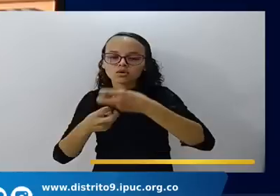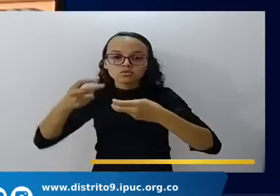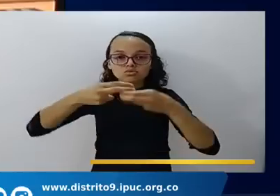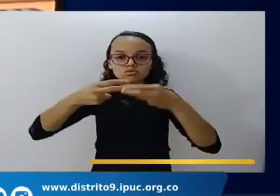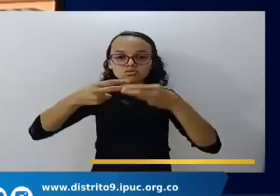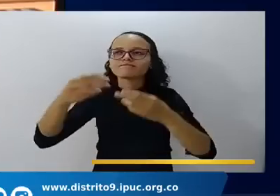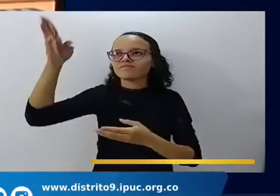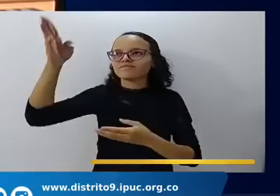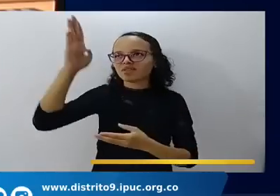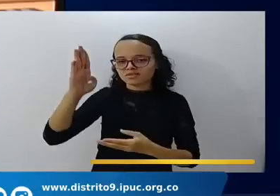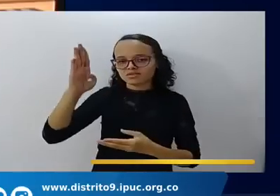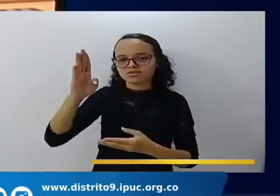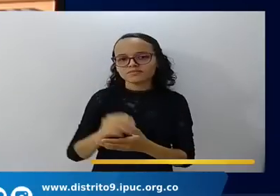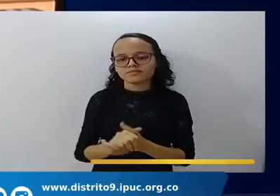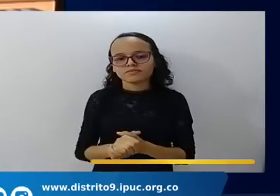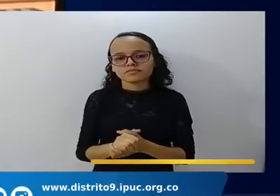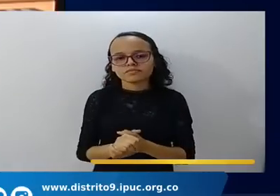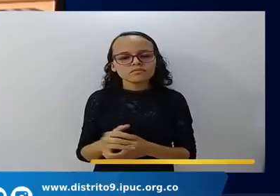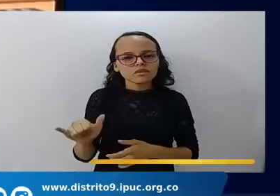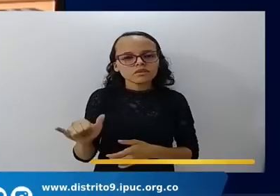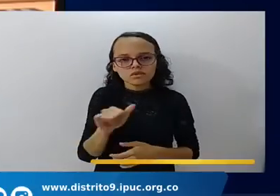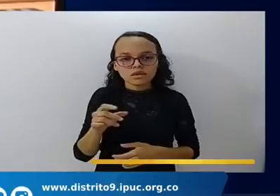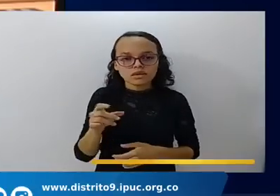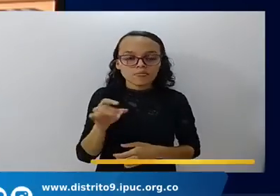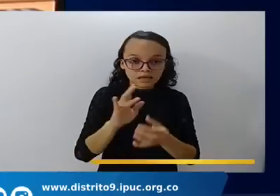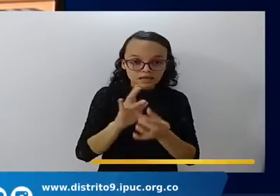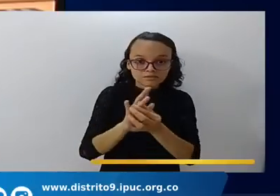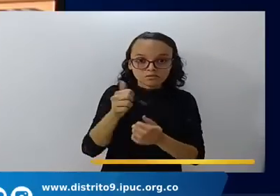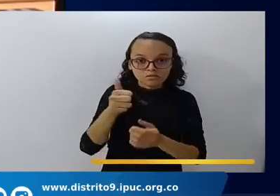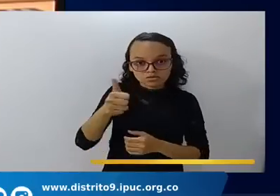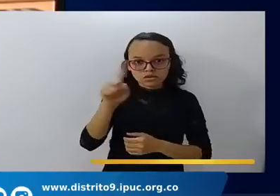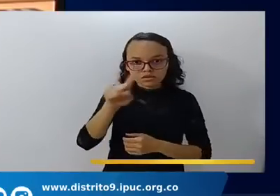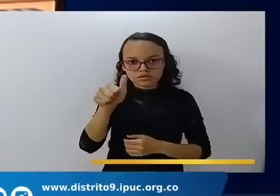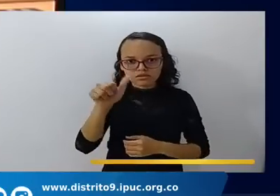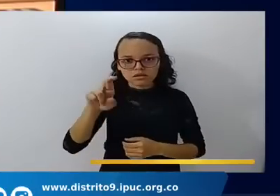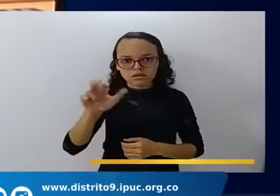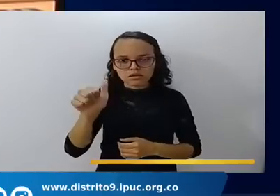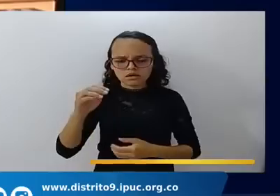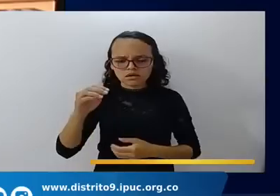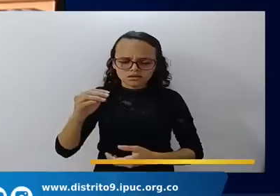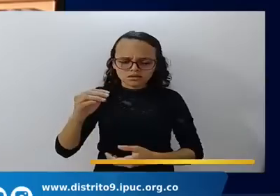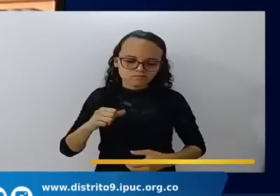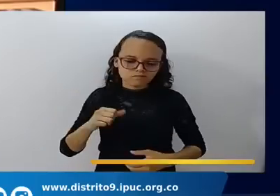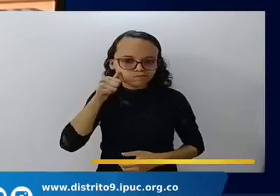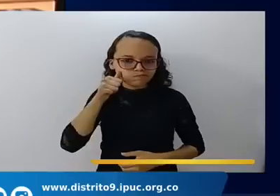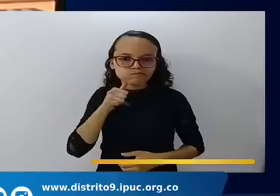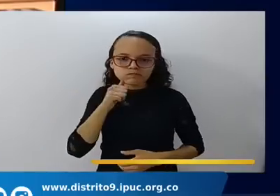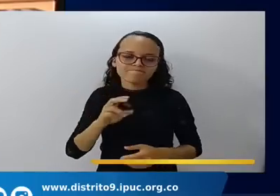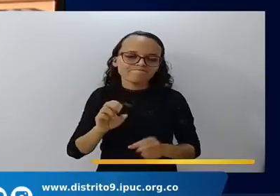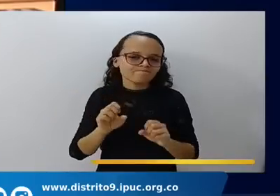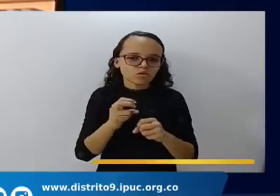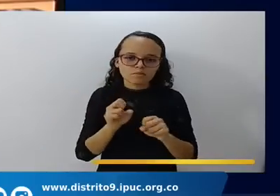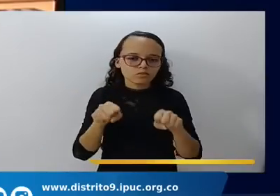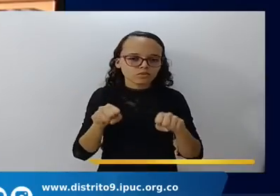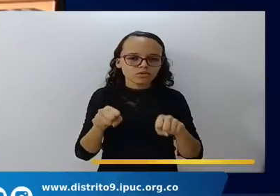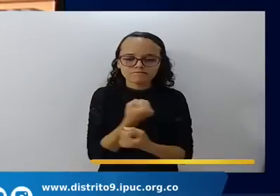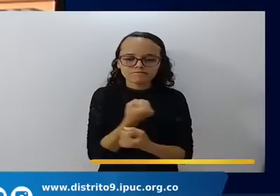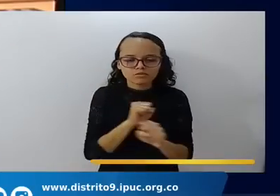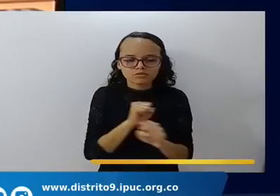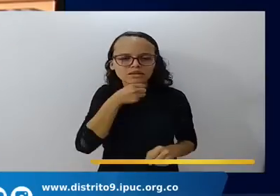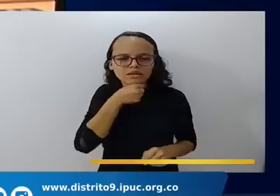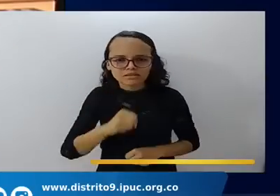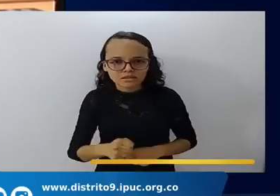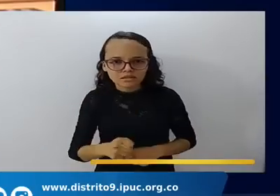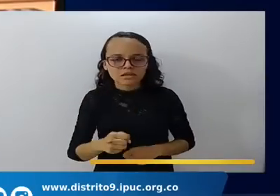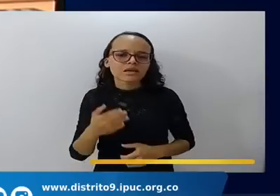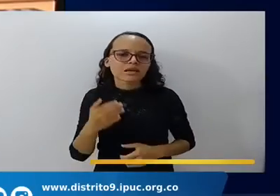Por la fe también la misma Sara, siendo estéril, recibió fuerza para concebir y dio a luz aún fuera del tiempo